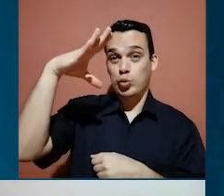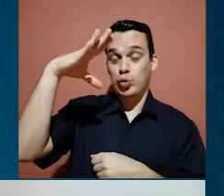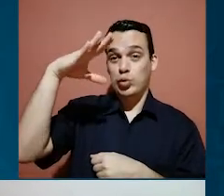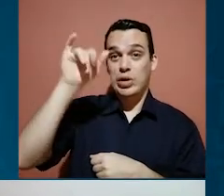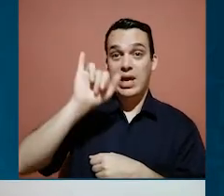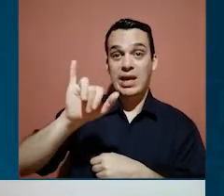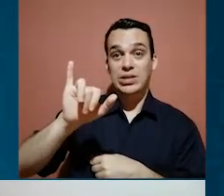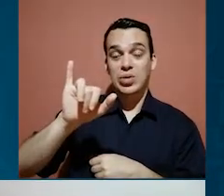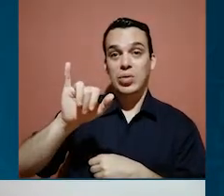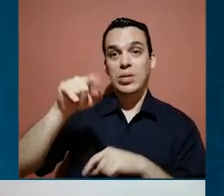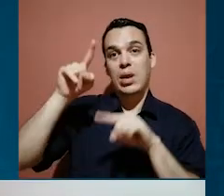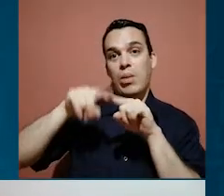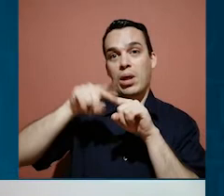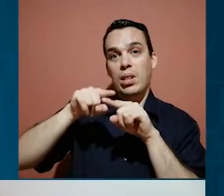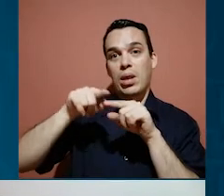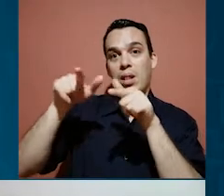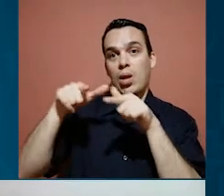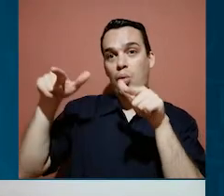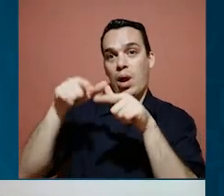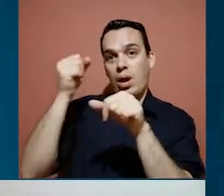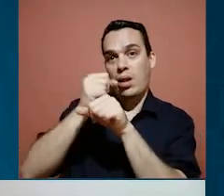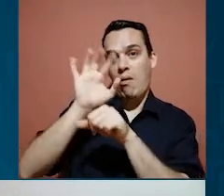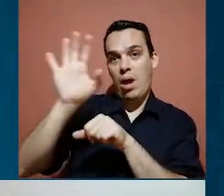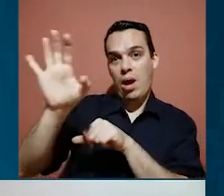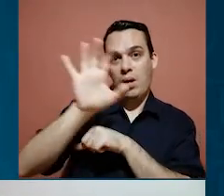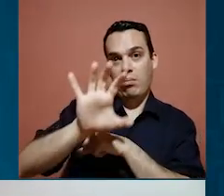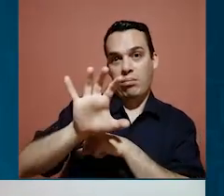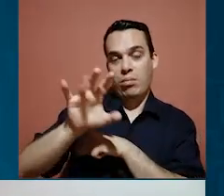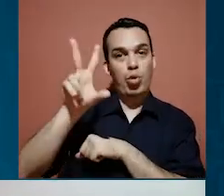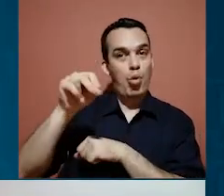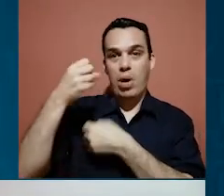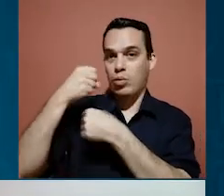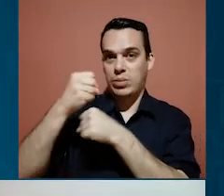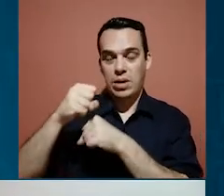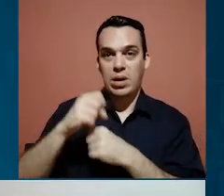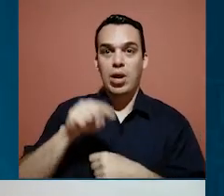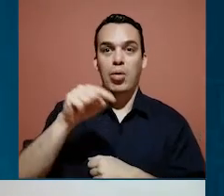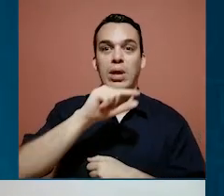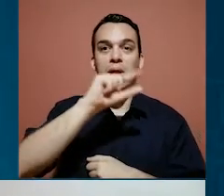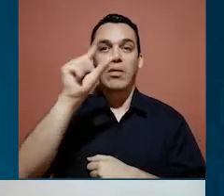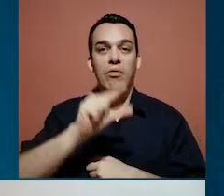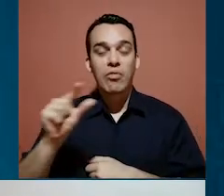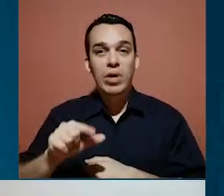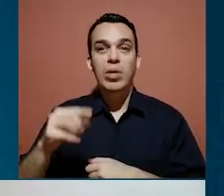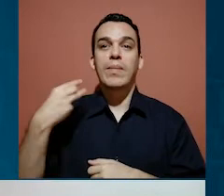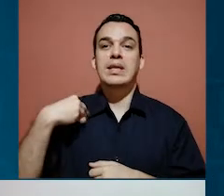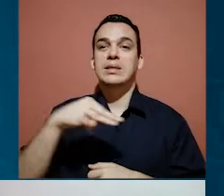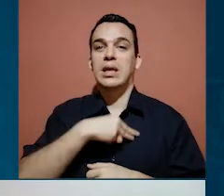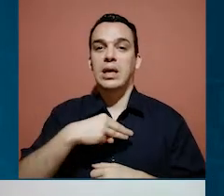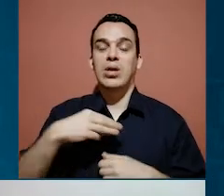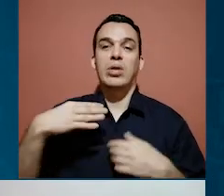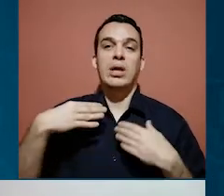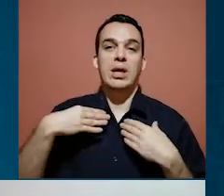luz, estos pertenecen a la empresa de servicios públicos, no a la Municipalidad. Lo que es el ruido, lo atiende el Ministerio de